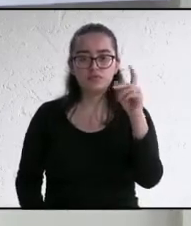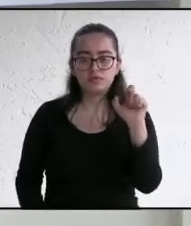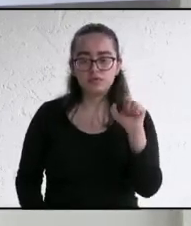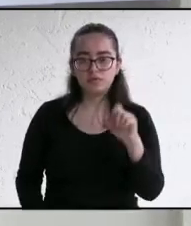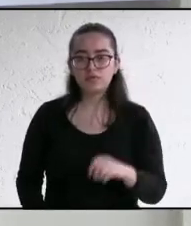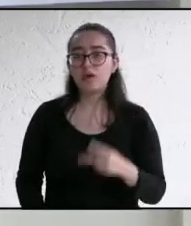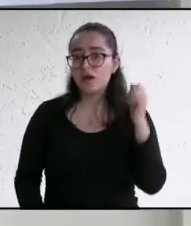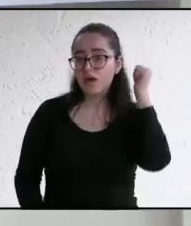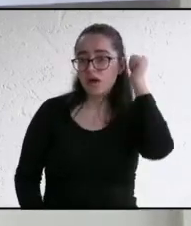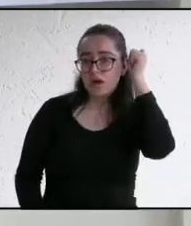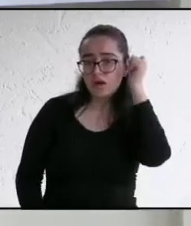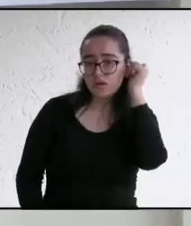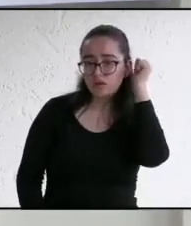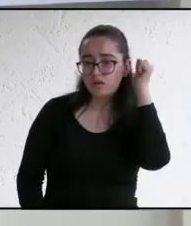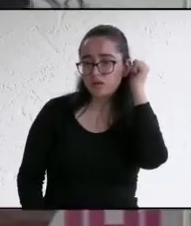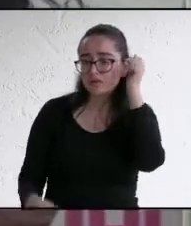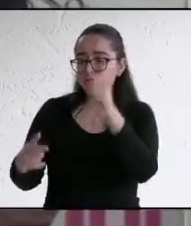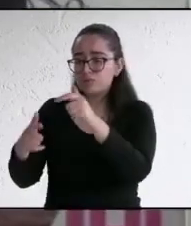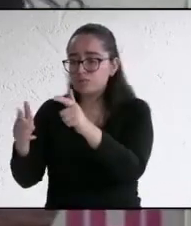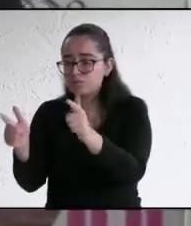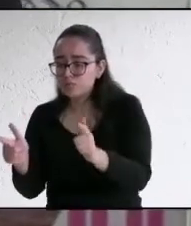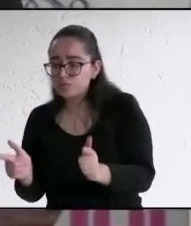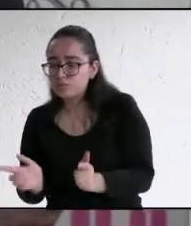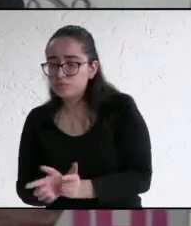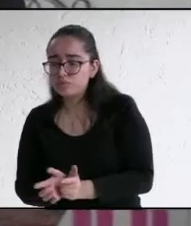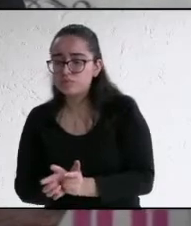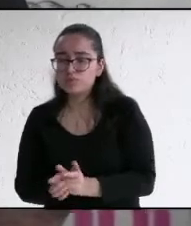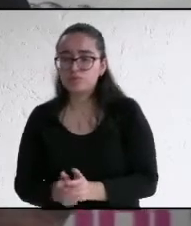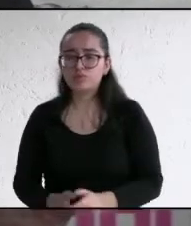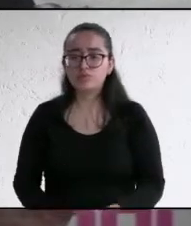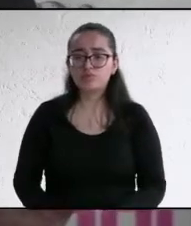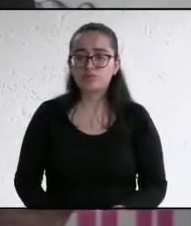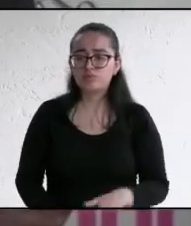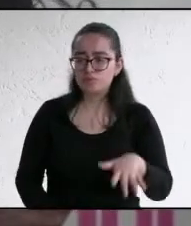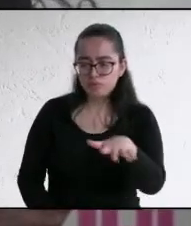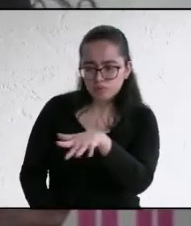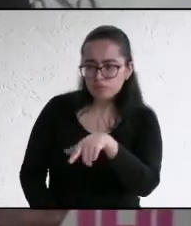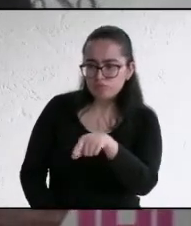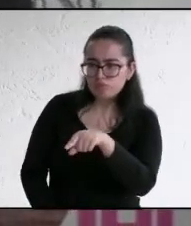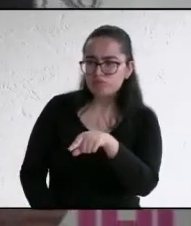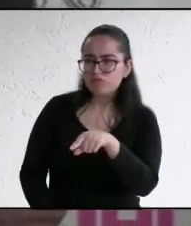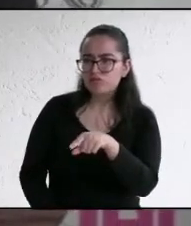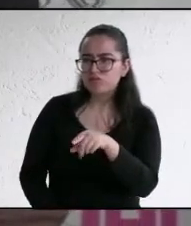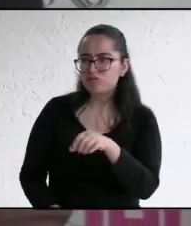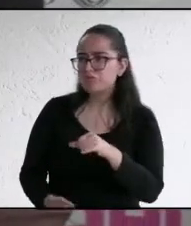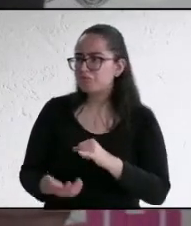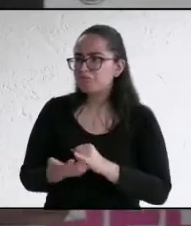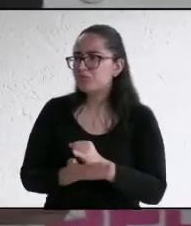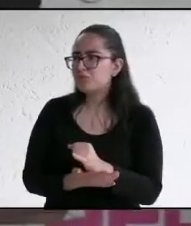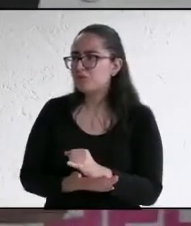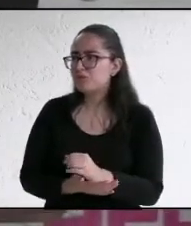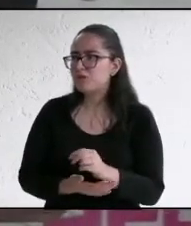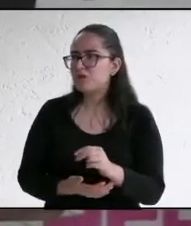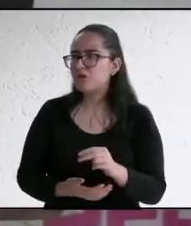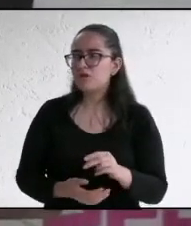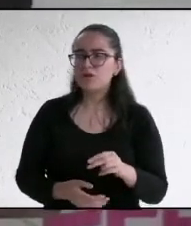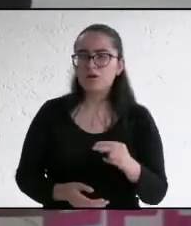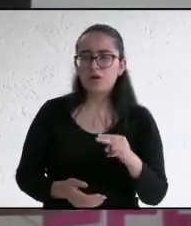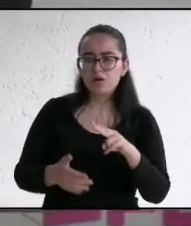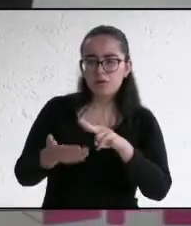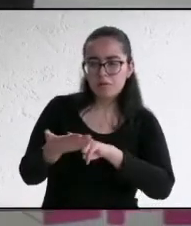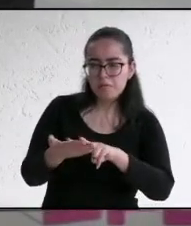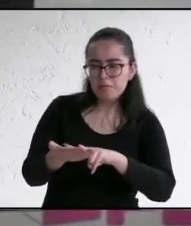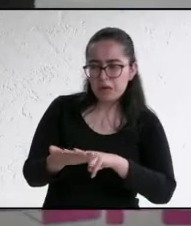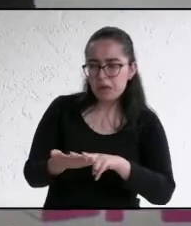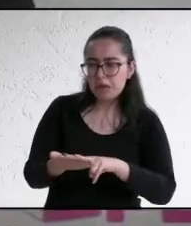Actopan con Unidad Ciudadana vamos a poder lograr todo lo que todos los compañeros hemos dicho. No sé por qué mi compañero del Verde Ecologista viene ahora